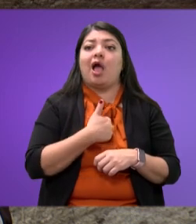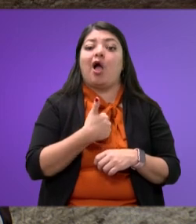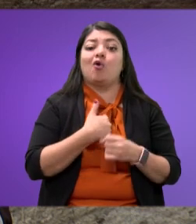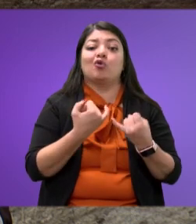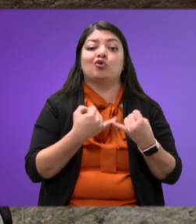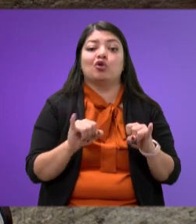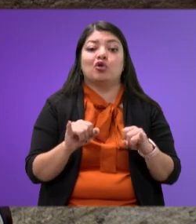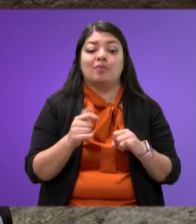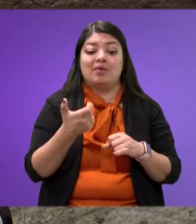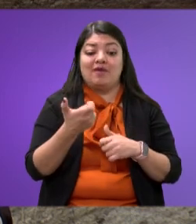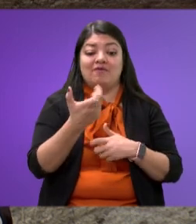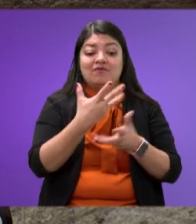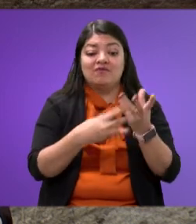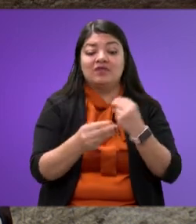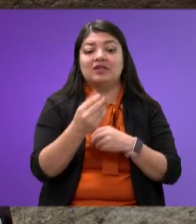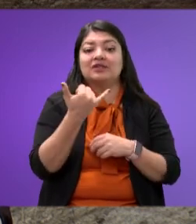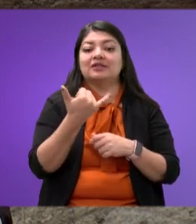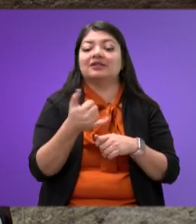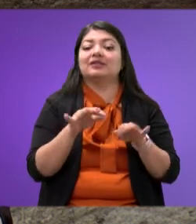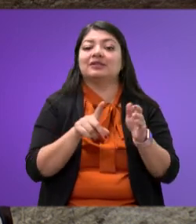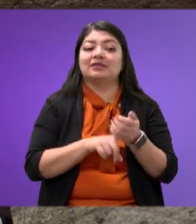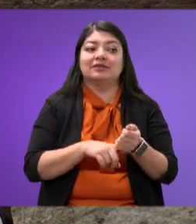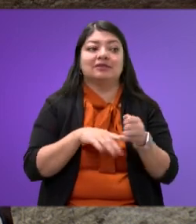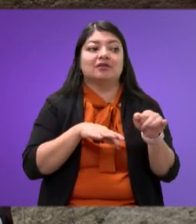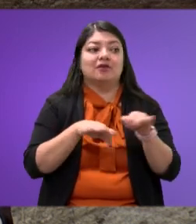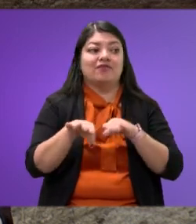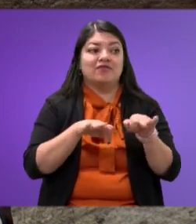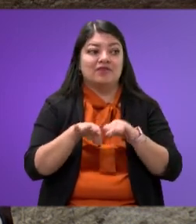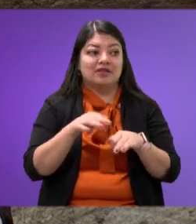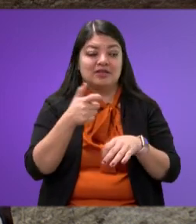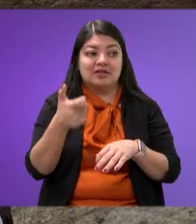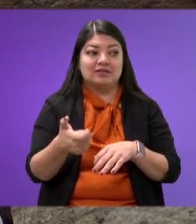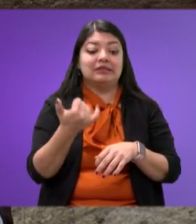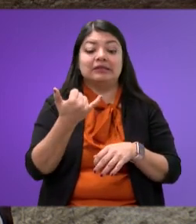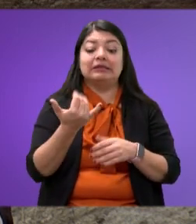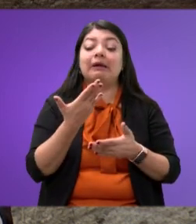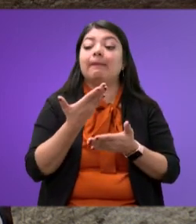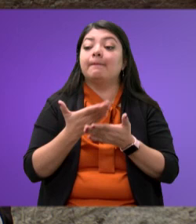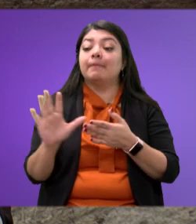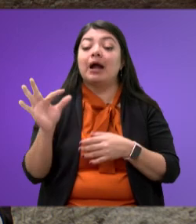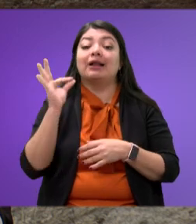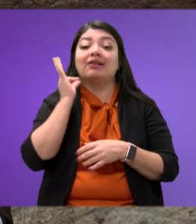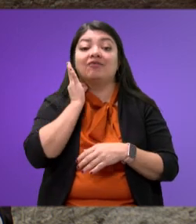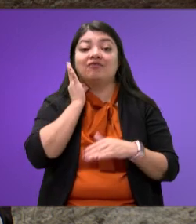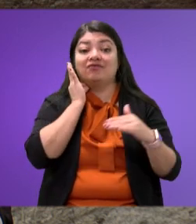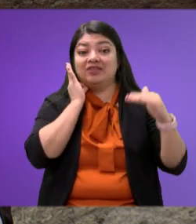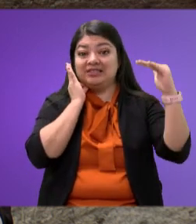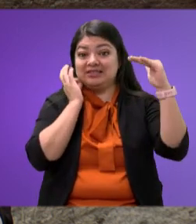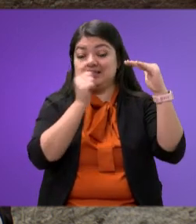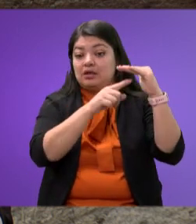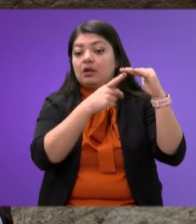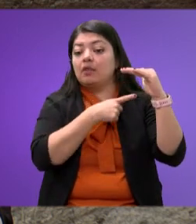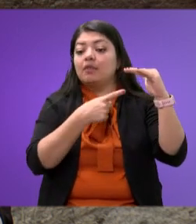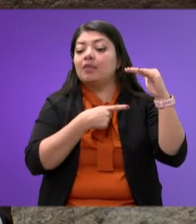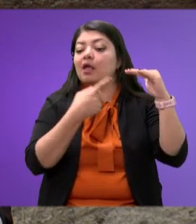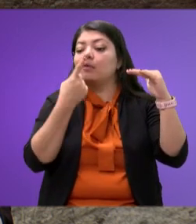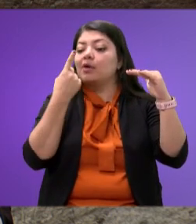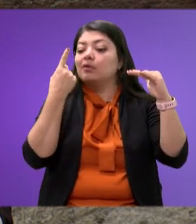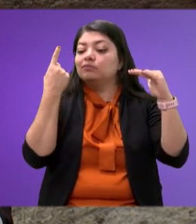y operativa. Además, que el fiscal se ha nombrado bajo una